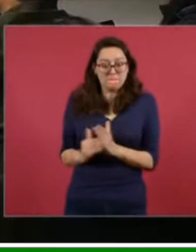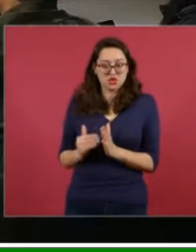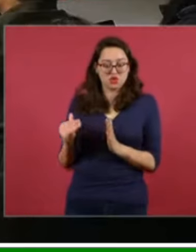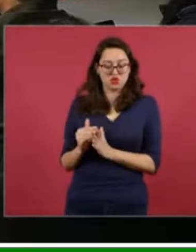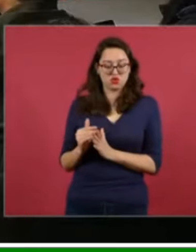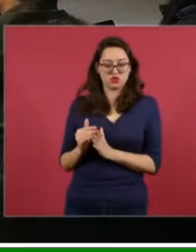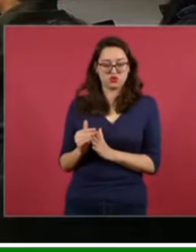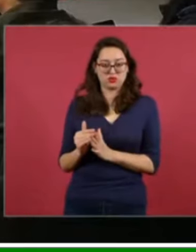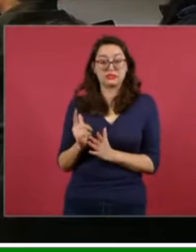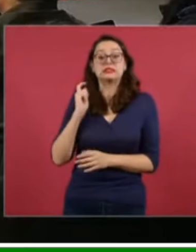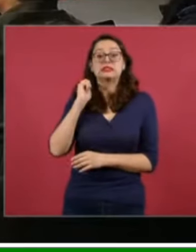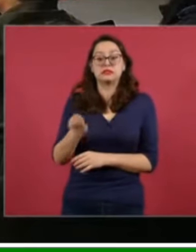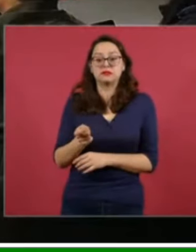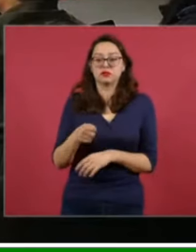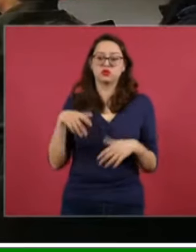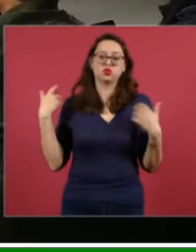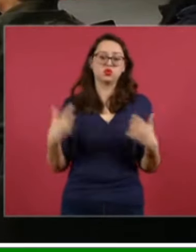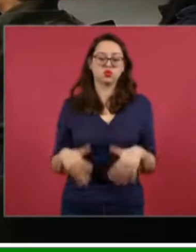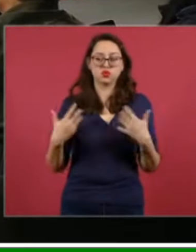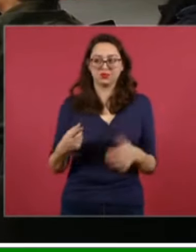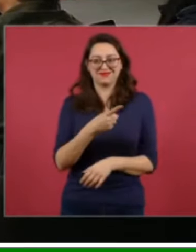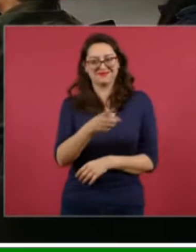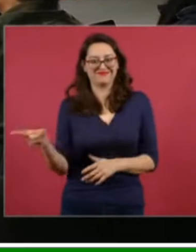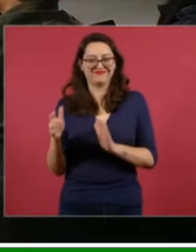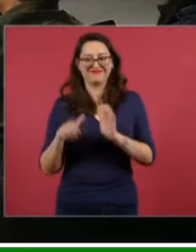Y esto significa muchísimos empleos